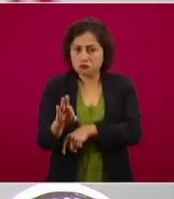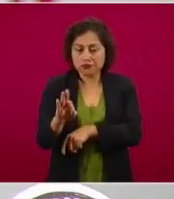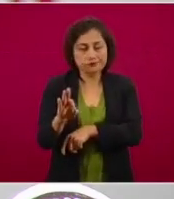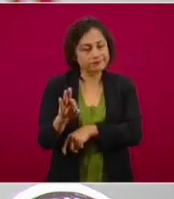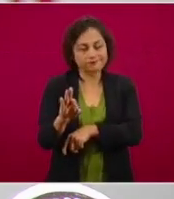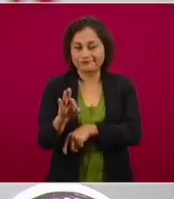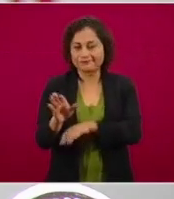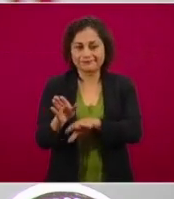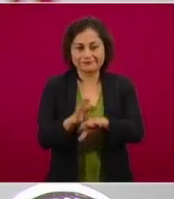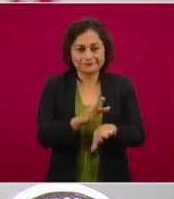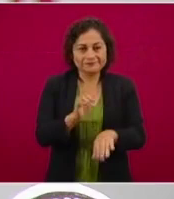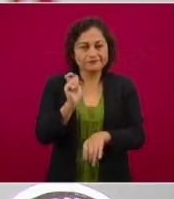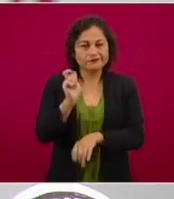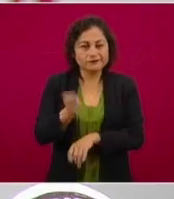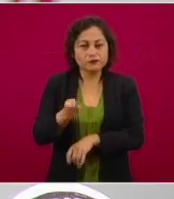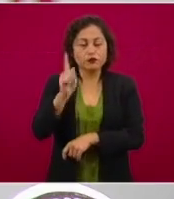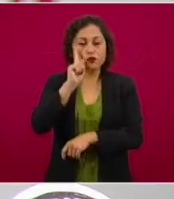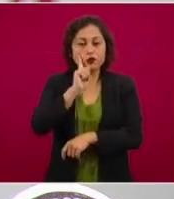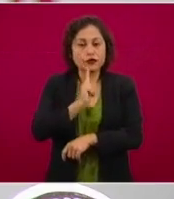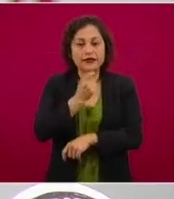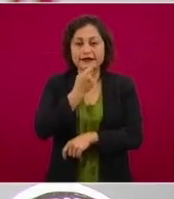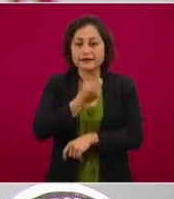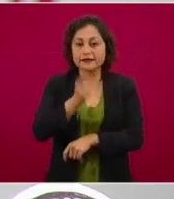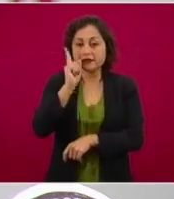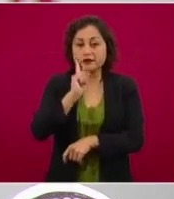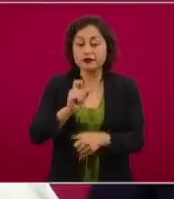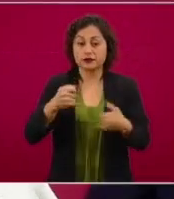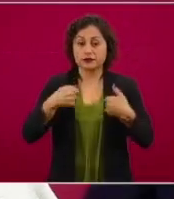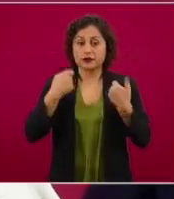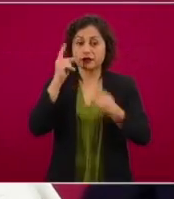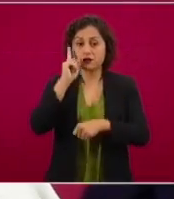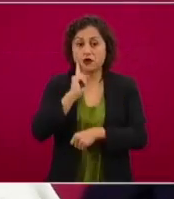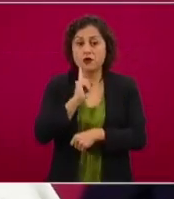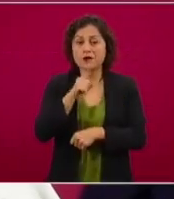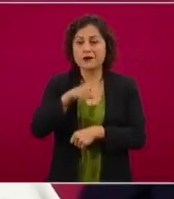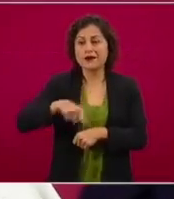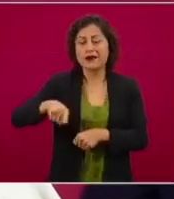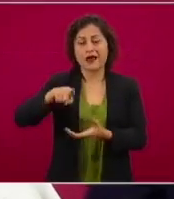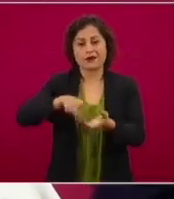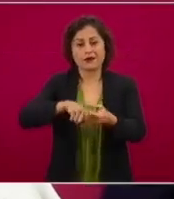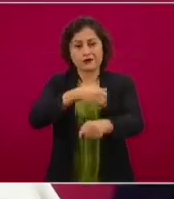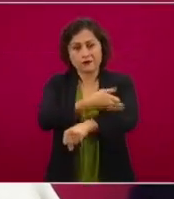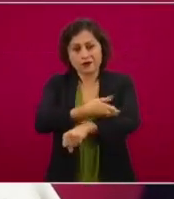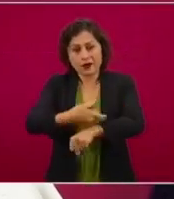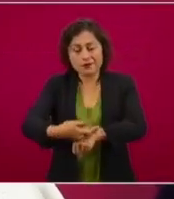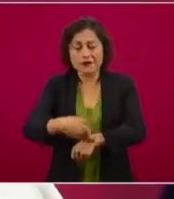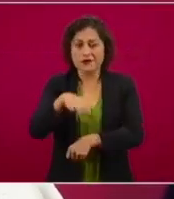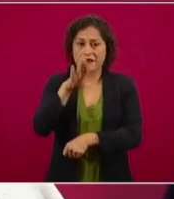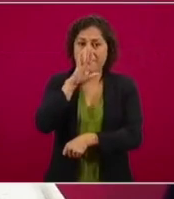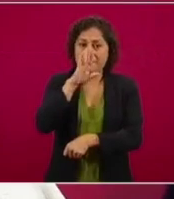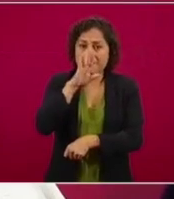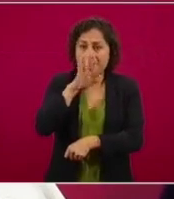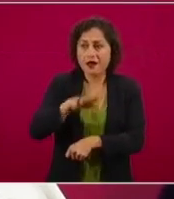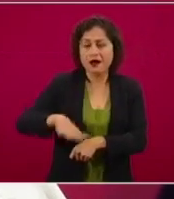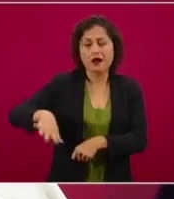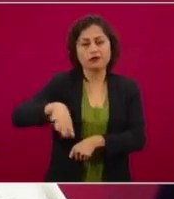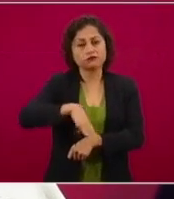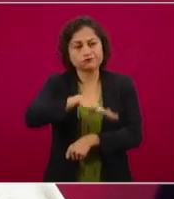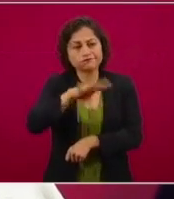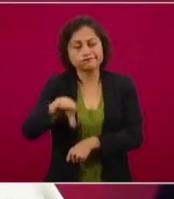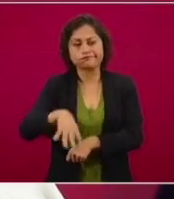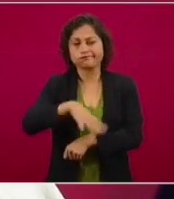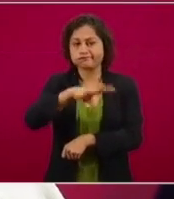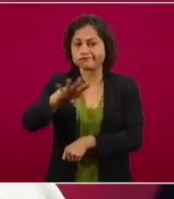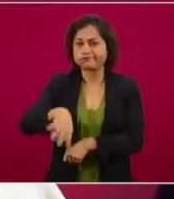de mujeres, niñas, adolescentes, familias, madres que están buscando a sus